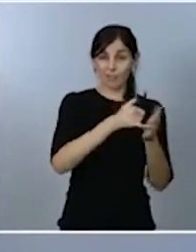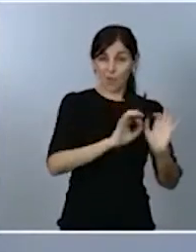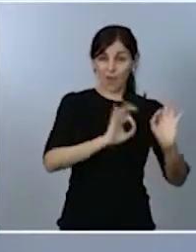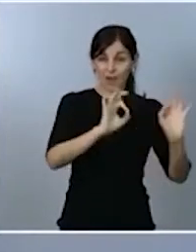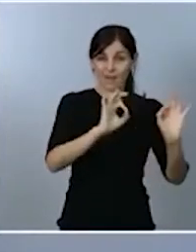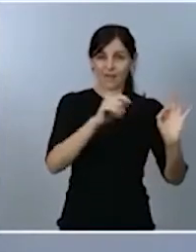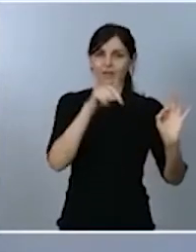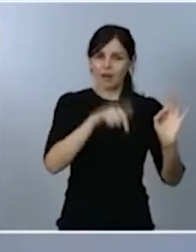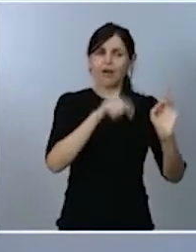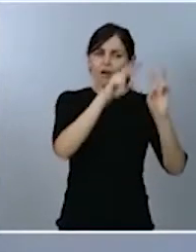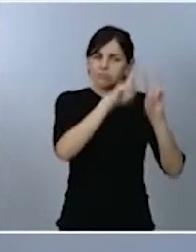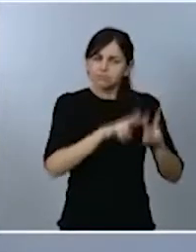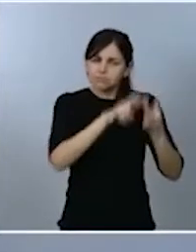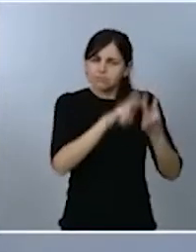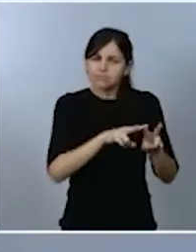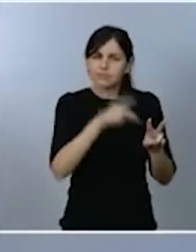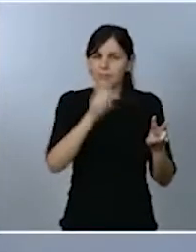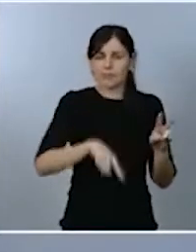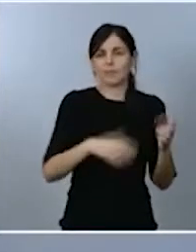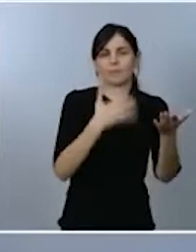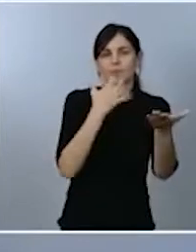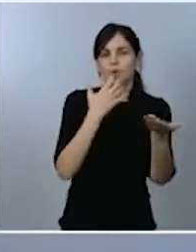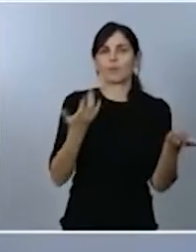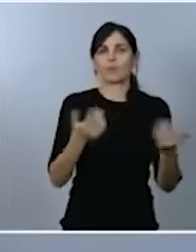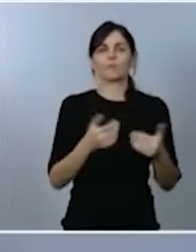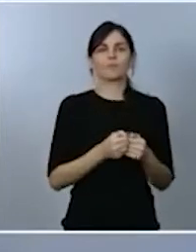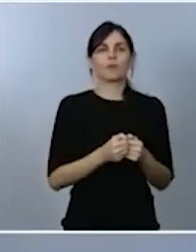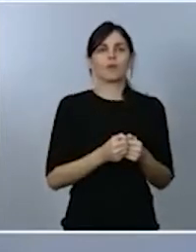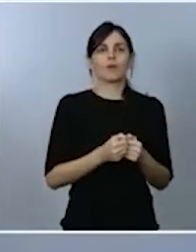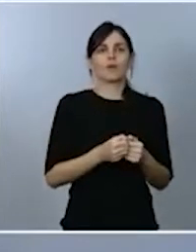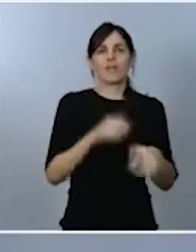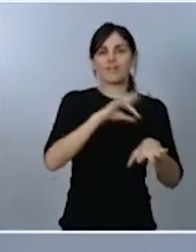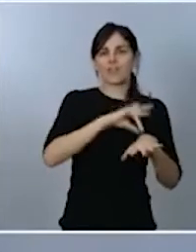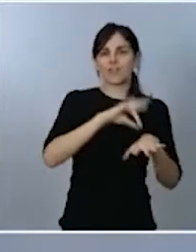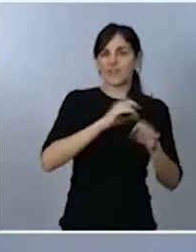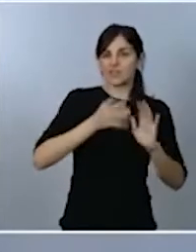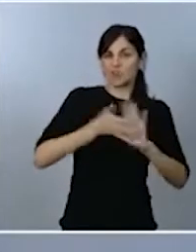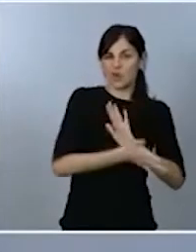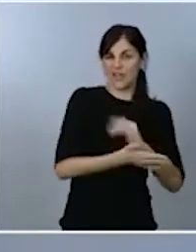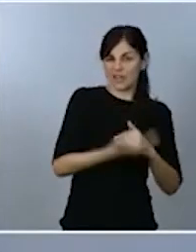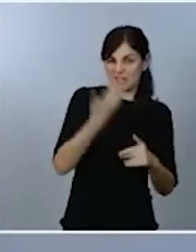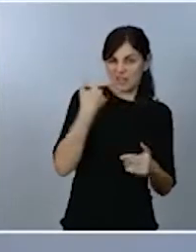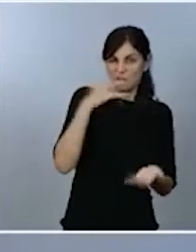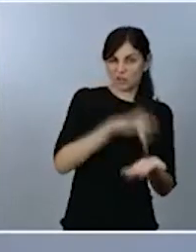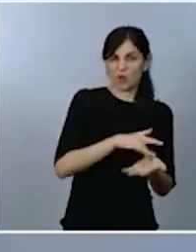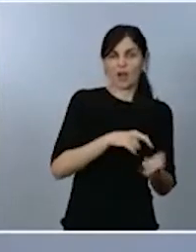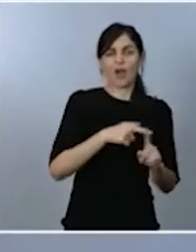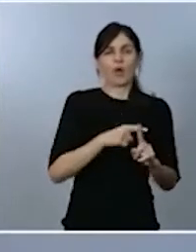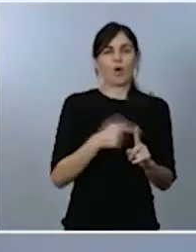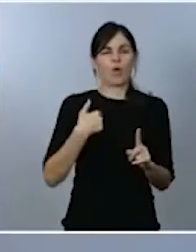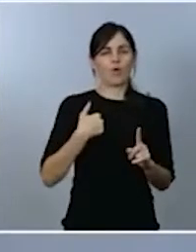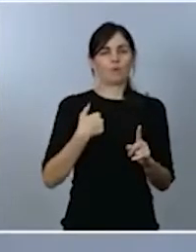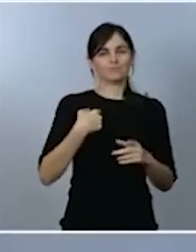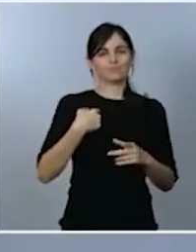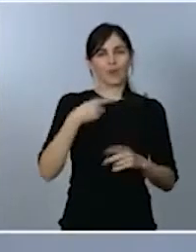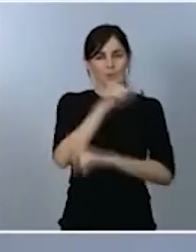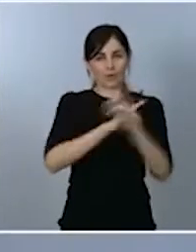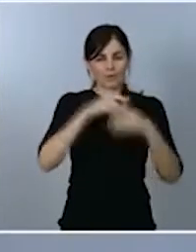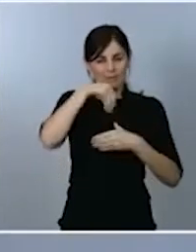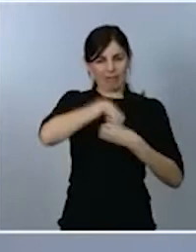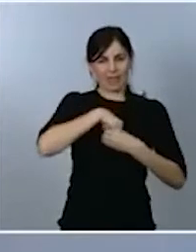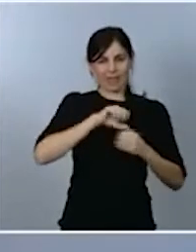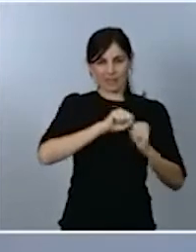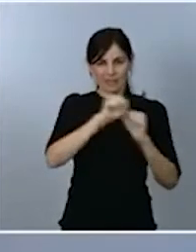por ejemplo, los que tenían enfermedades crónicas previas, inmunodeficiencias, que estaban recientes de